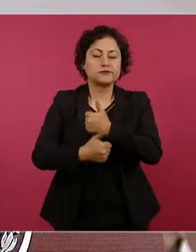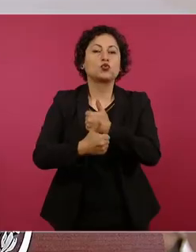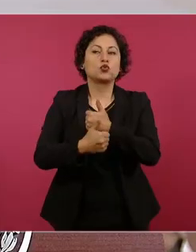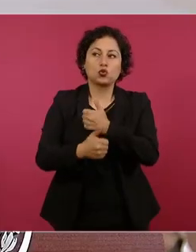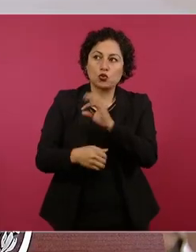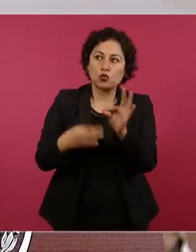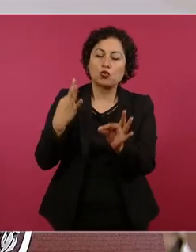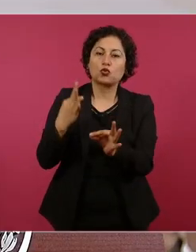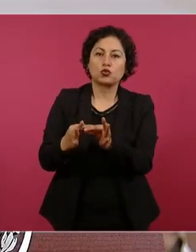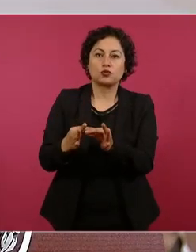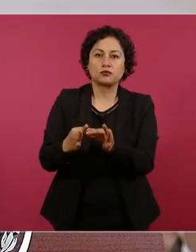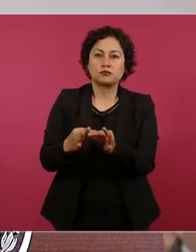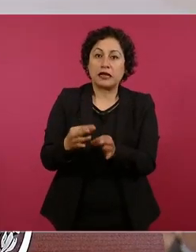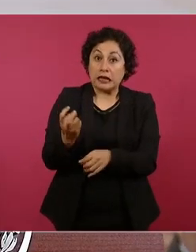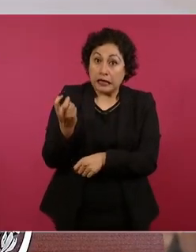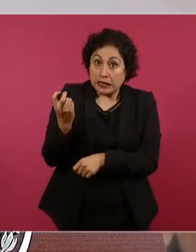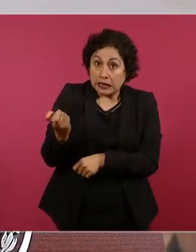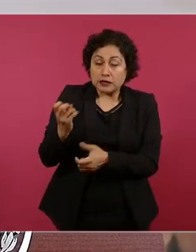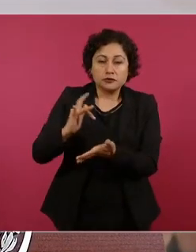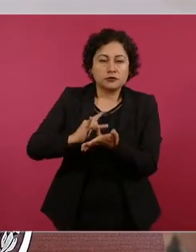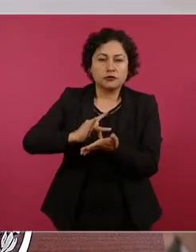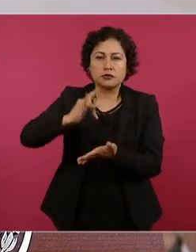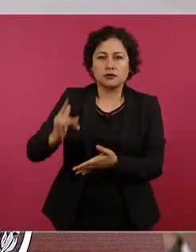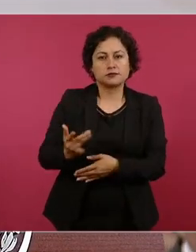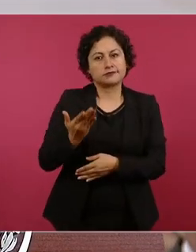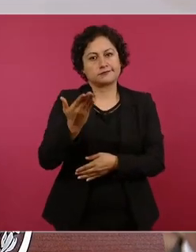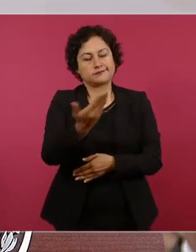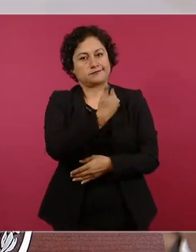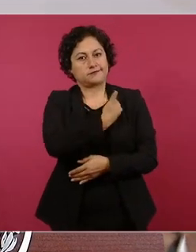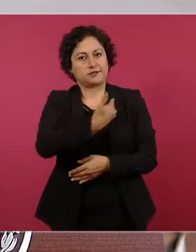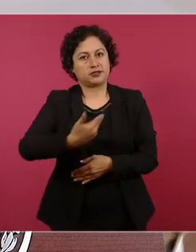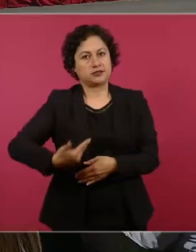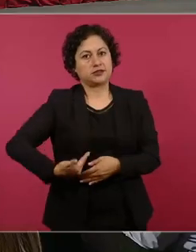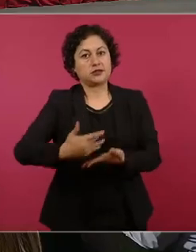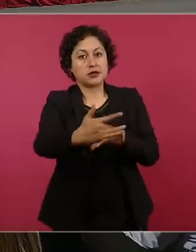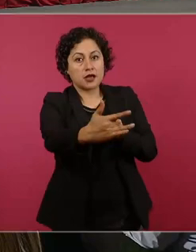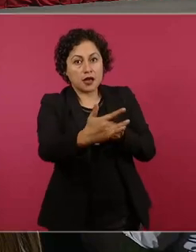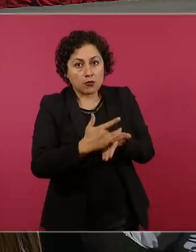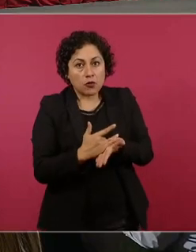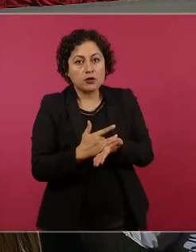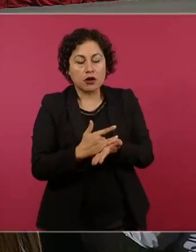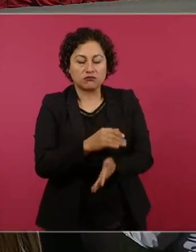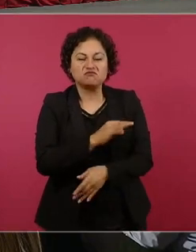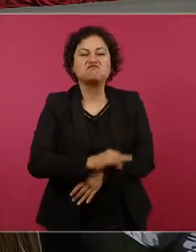sin su aval no lo hubiéramos realizado. Muchísimas gracias.